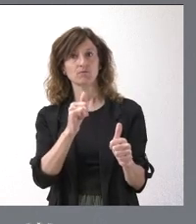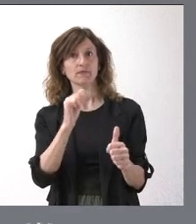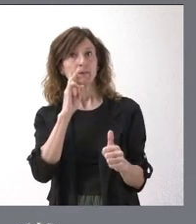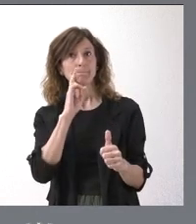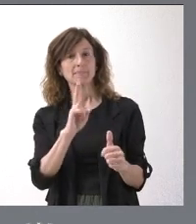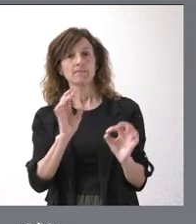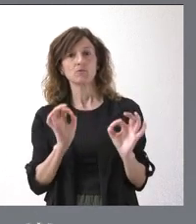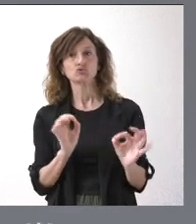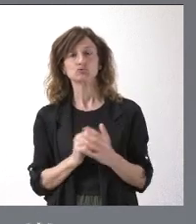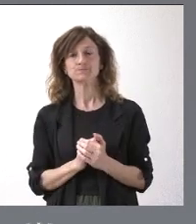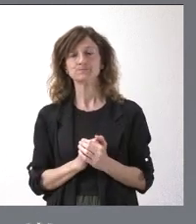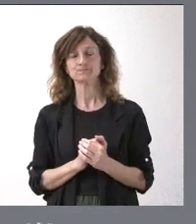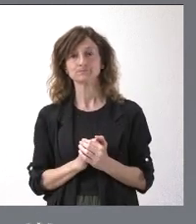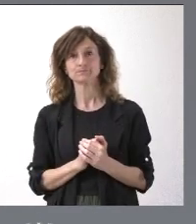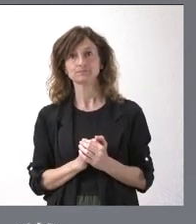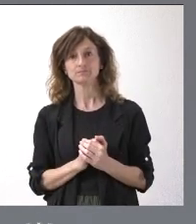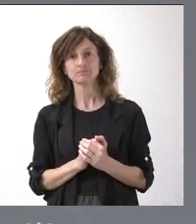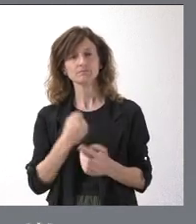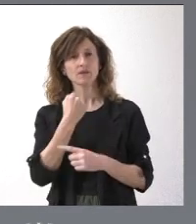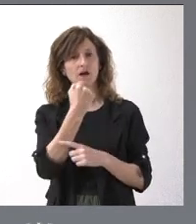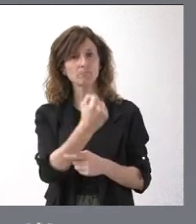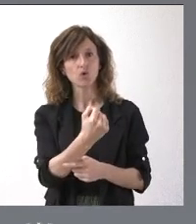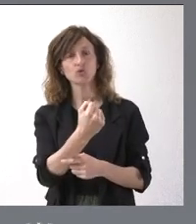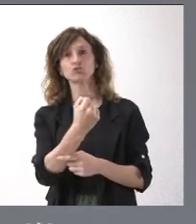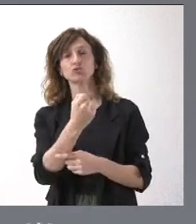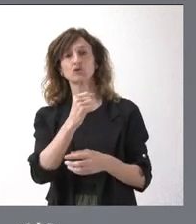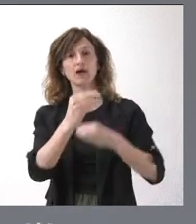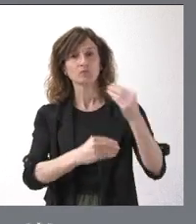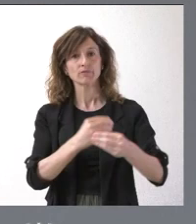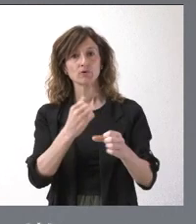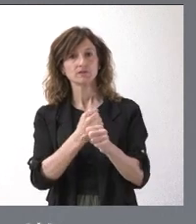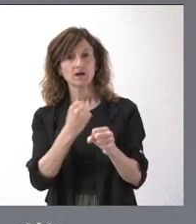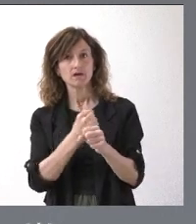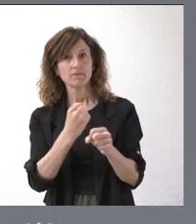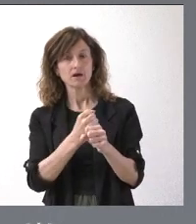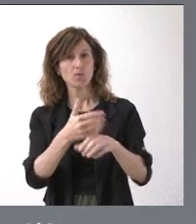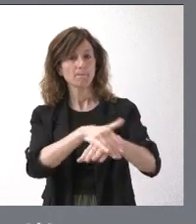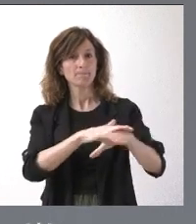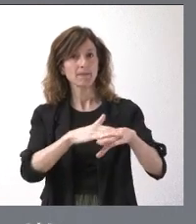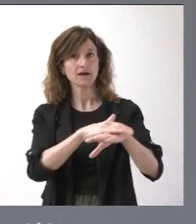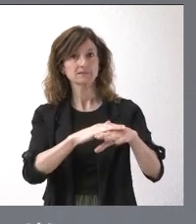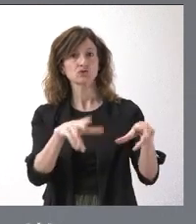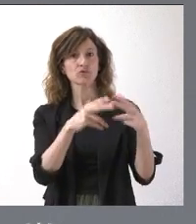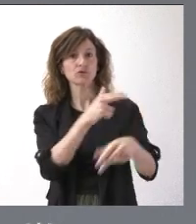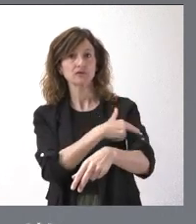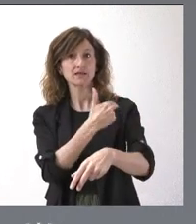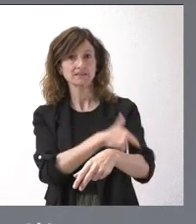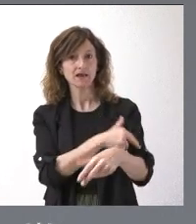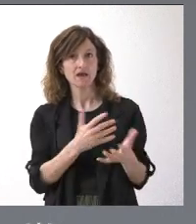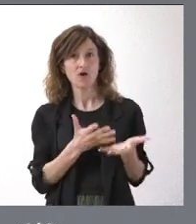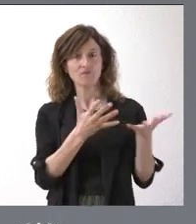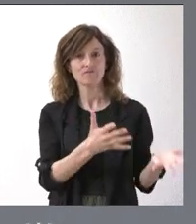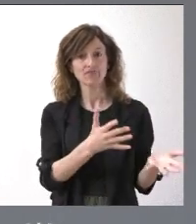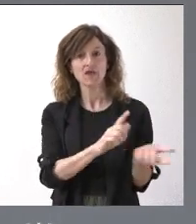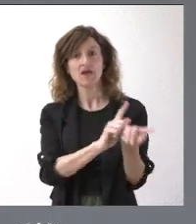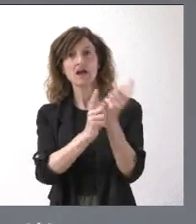unos refuerzos, unos apoyos, unas actuaciones básicamente sociosanitarias a que